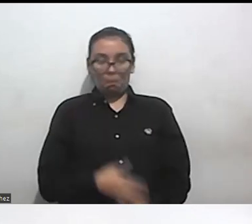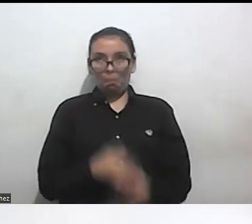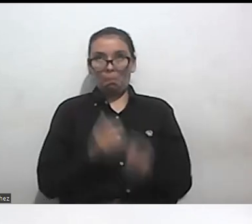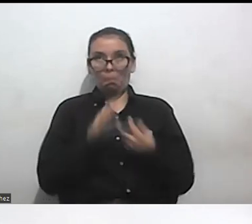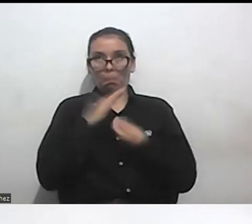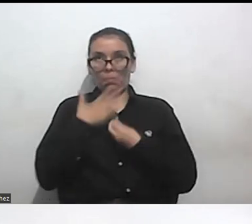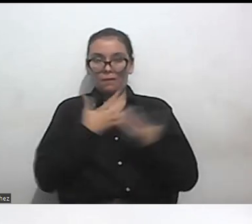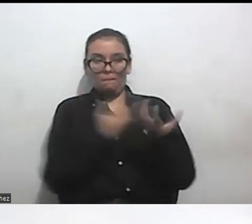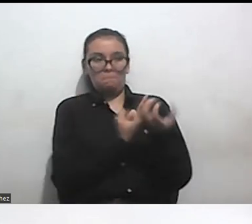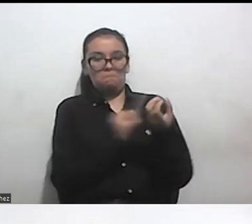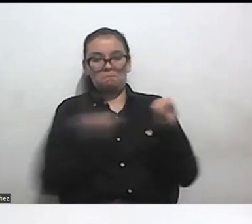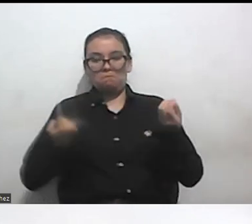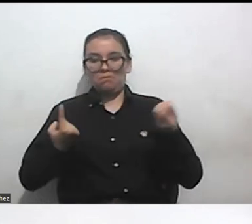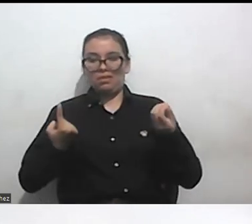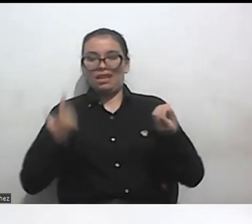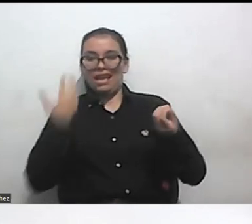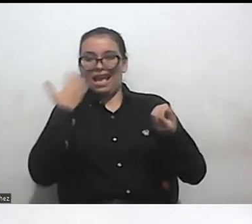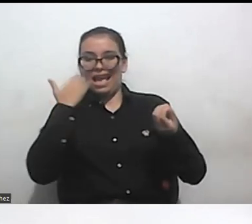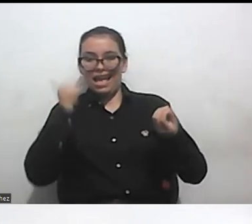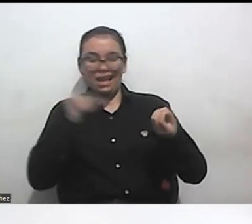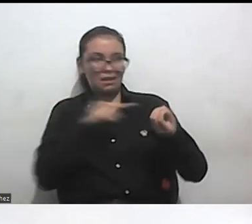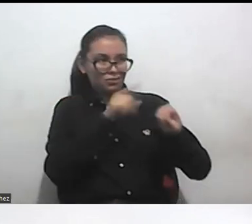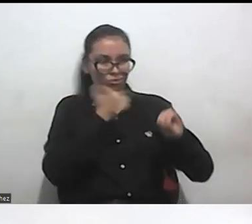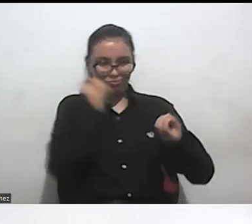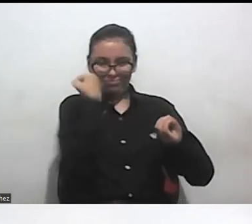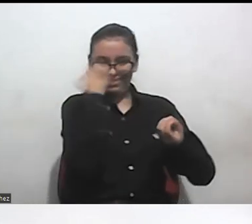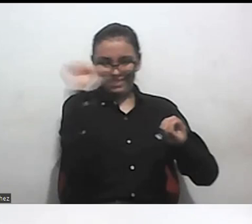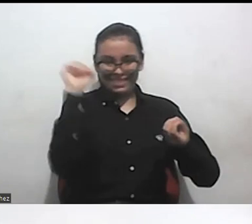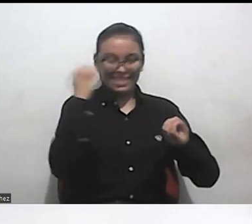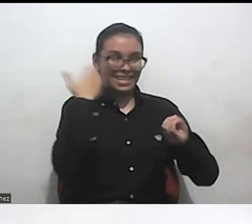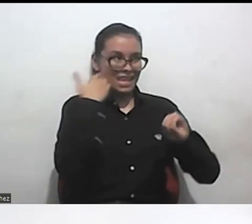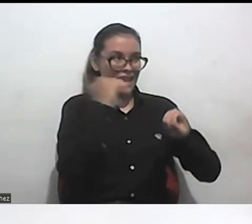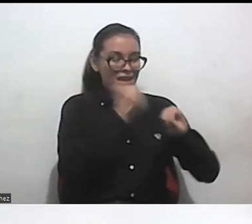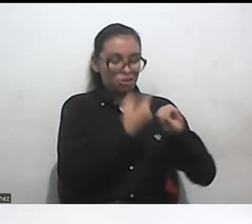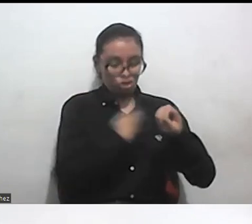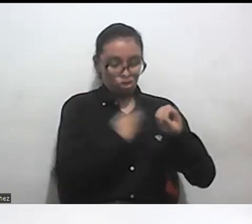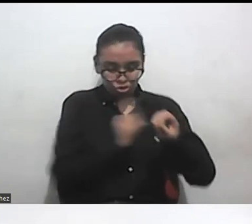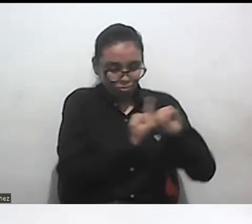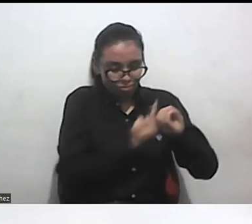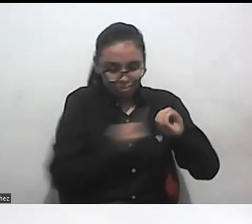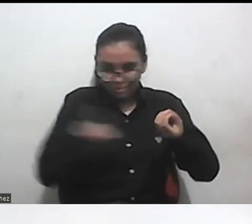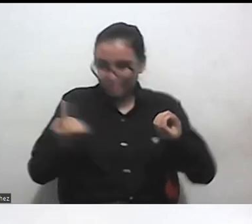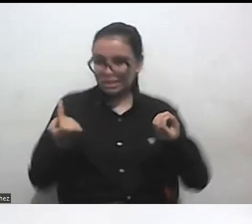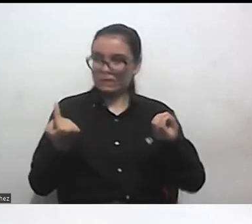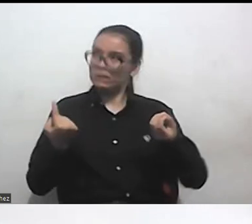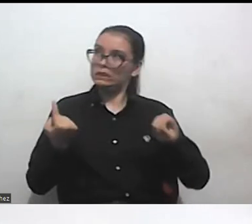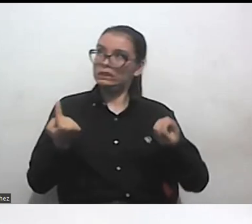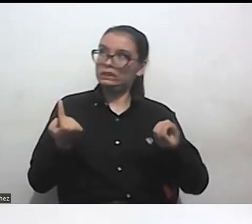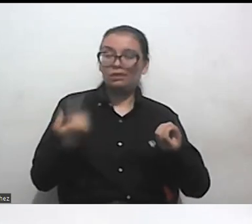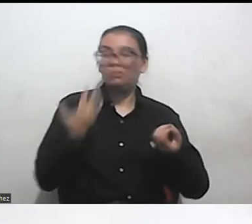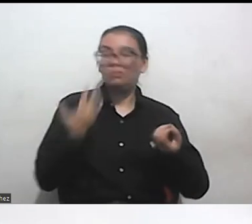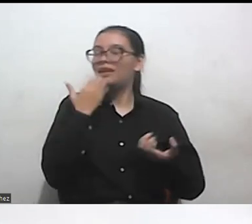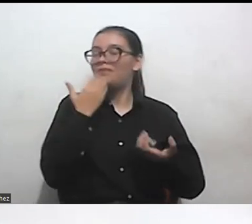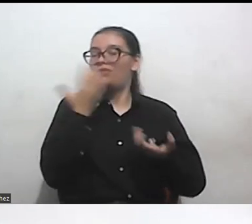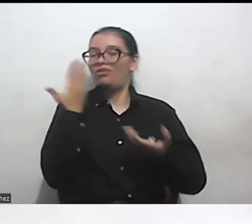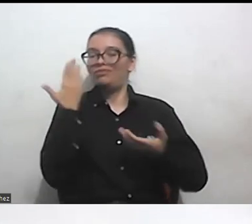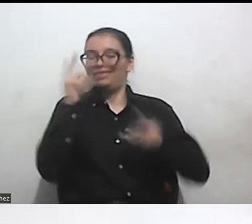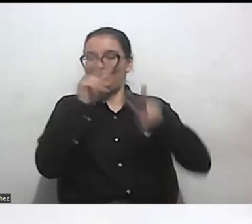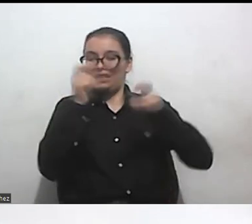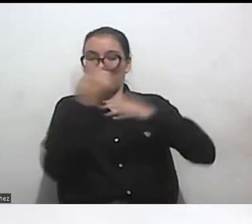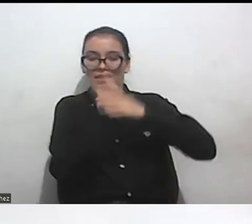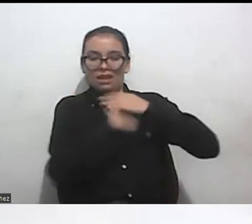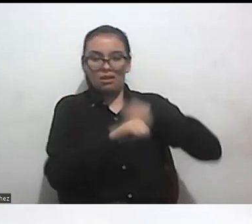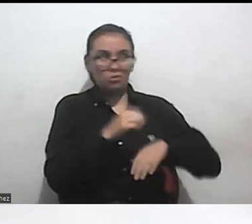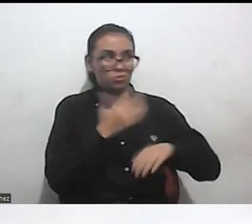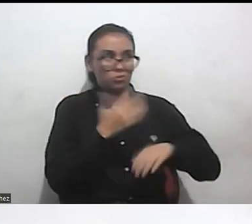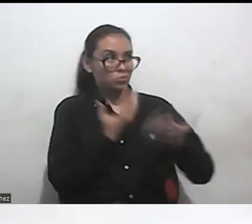enojan ¿no? en los escenarios de aborto como decía Andrea ¿no? les digo pero es que sí